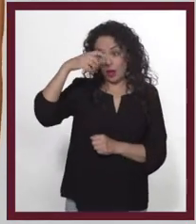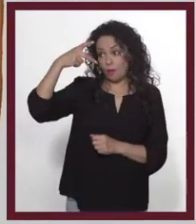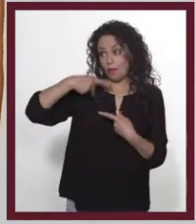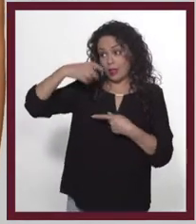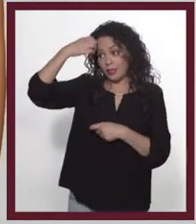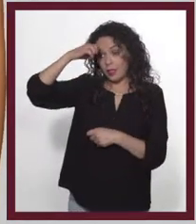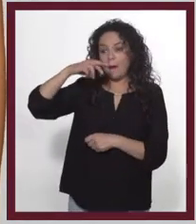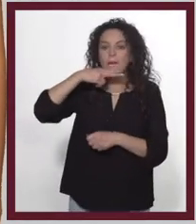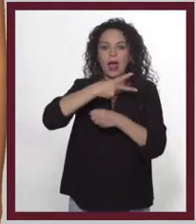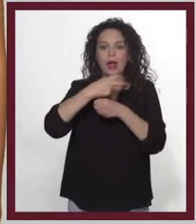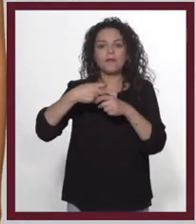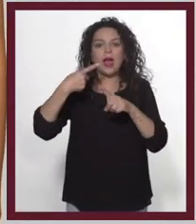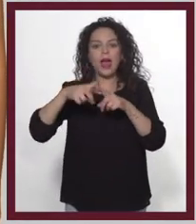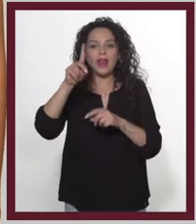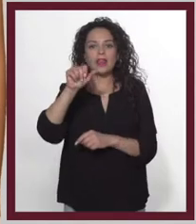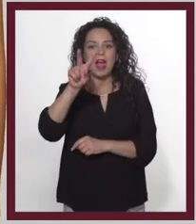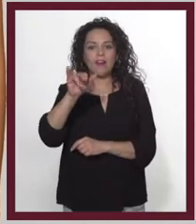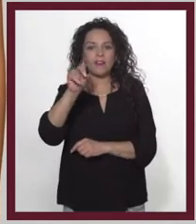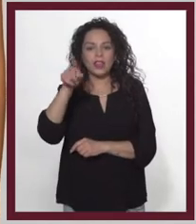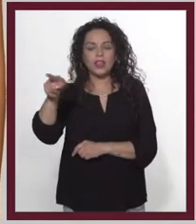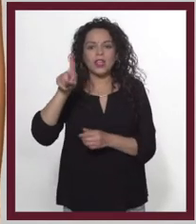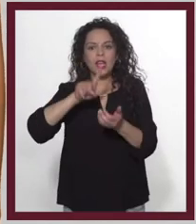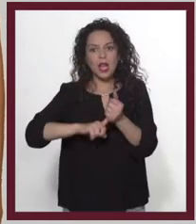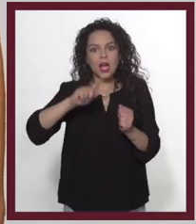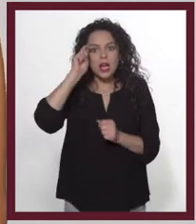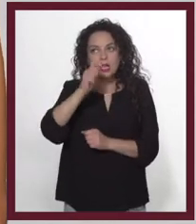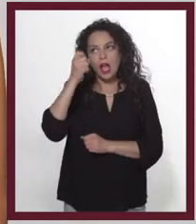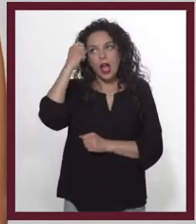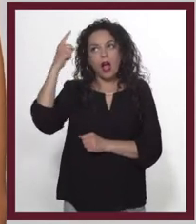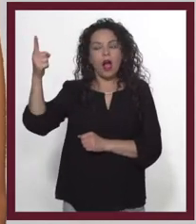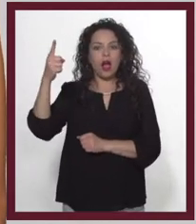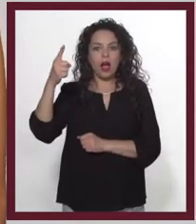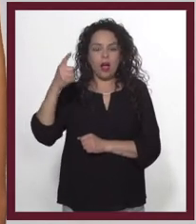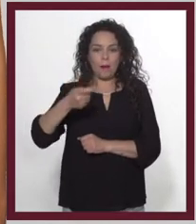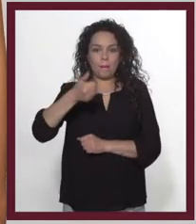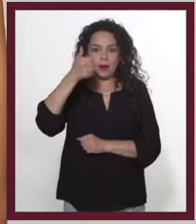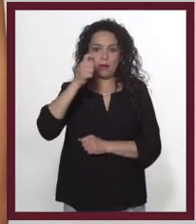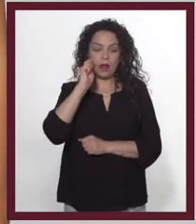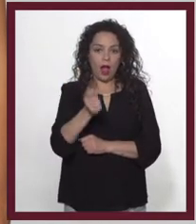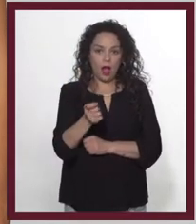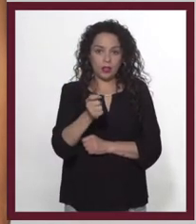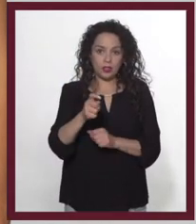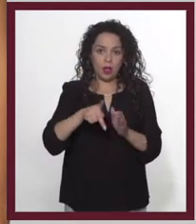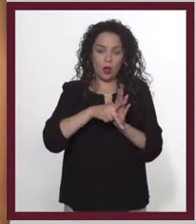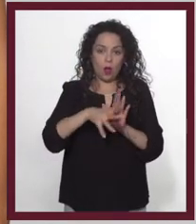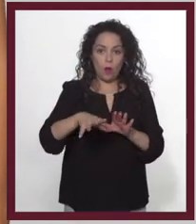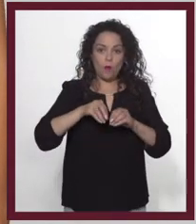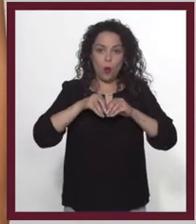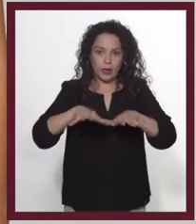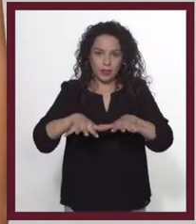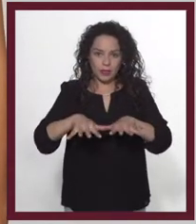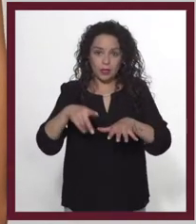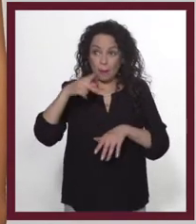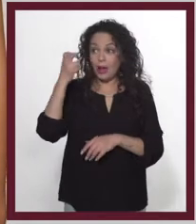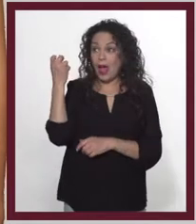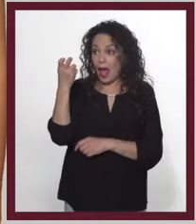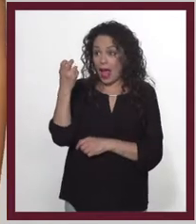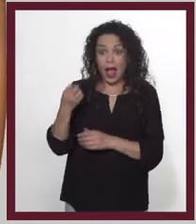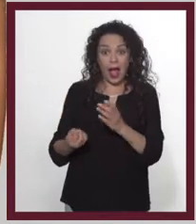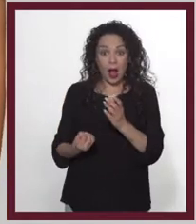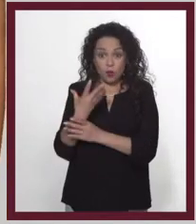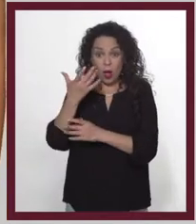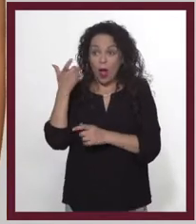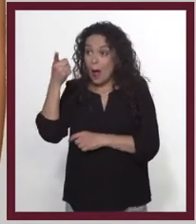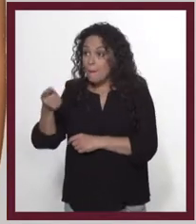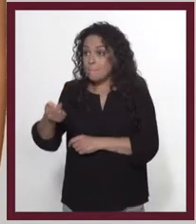eso, para expertos, mejor invitamos a David Ogilvy, quien para muchos es el padre de la publicidad. No porque él lo hubiera inventado, sino por la aportación que